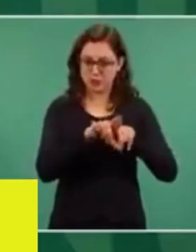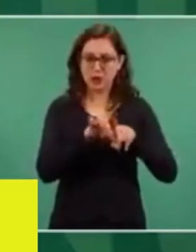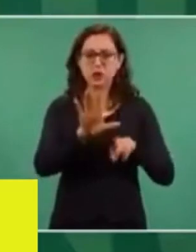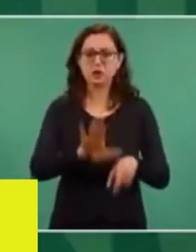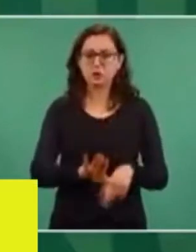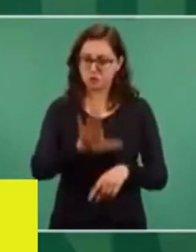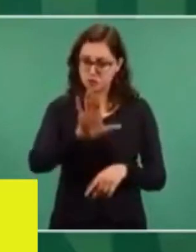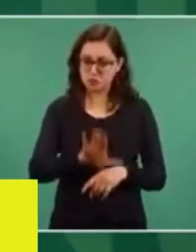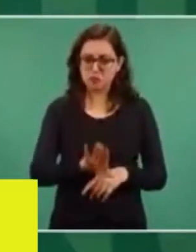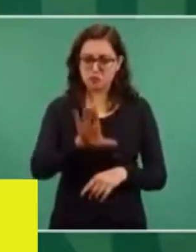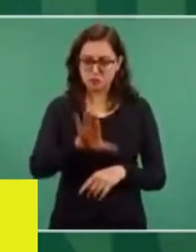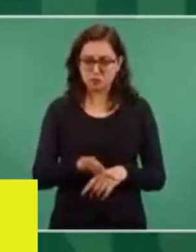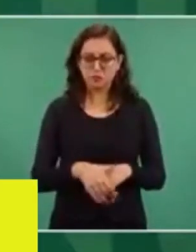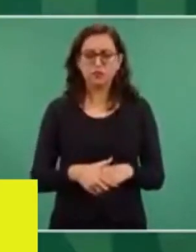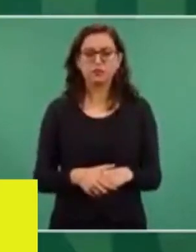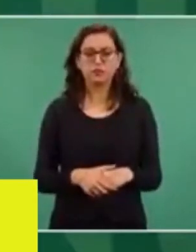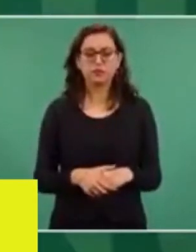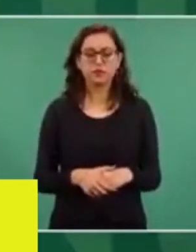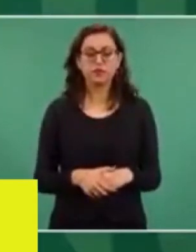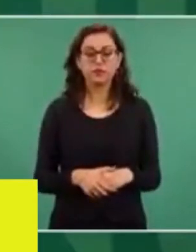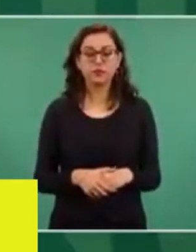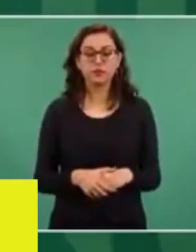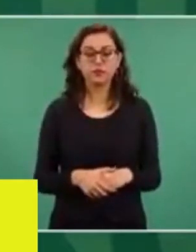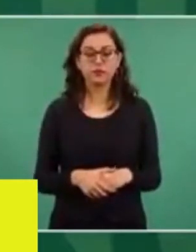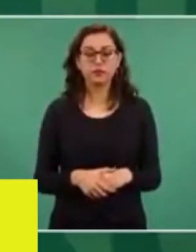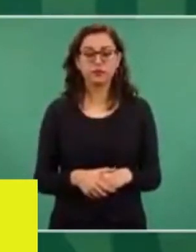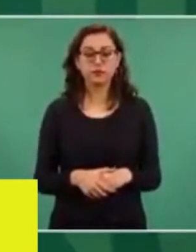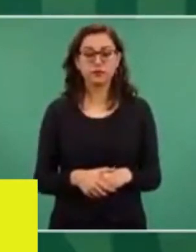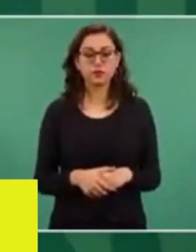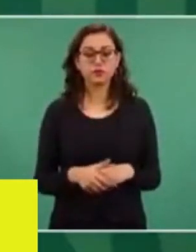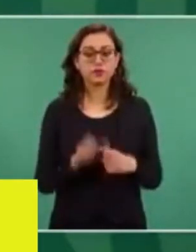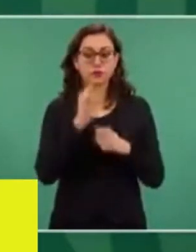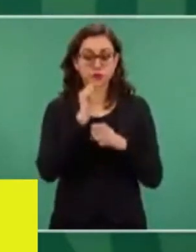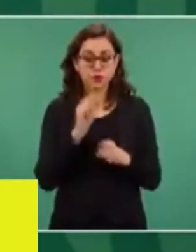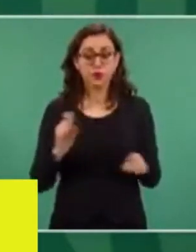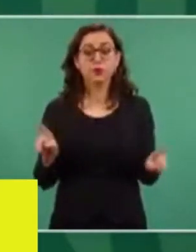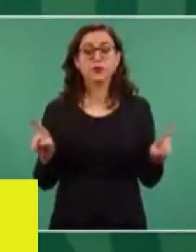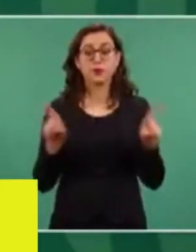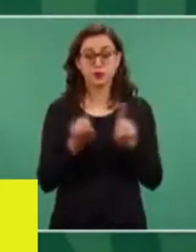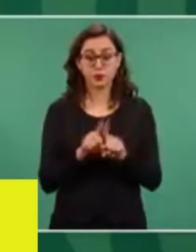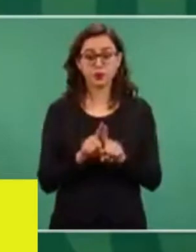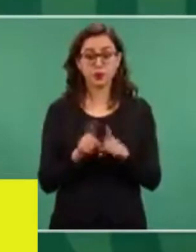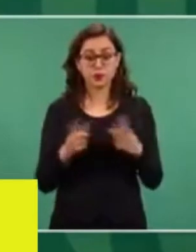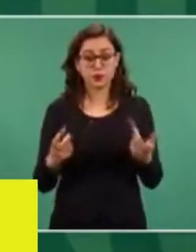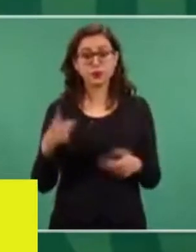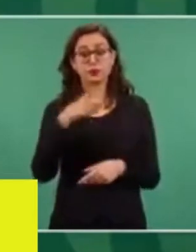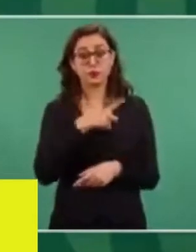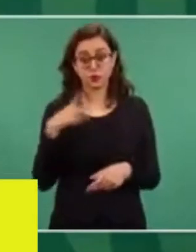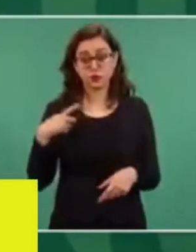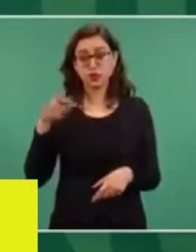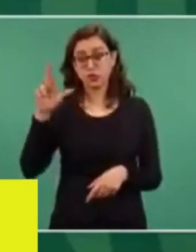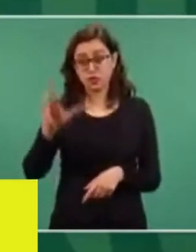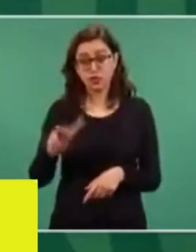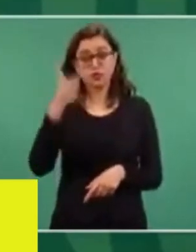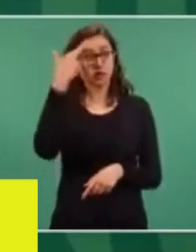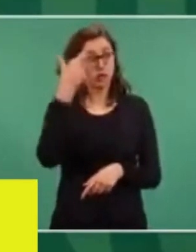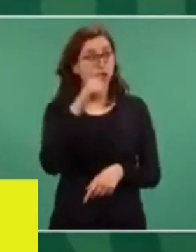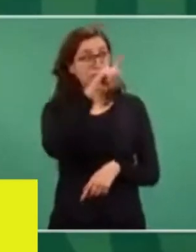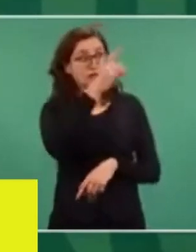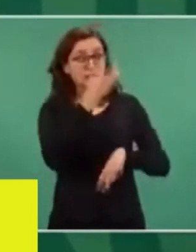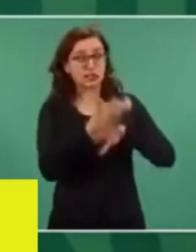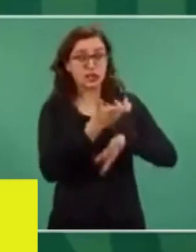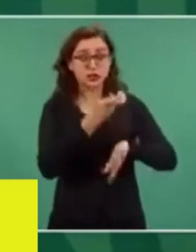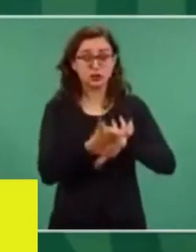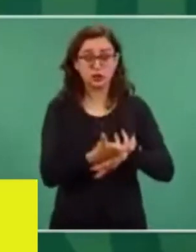hermanos, además no olvidar que en Estados Unidos viven, trabajan 38